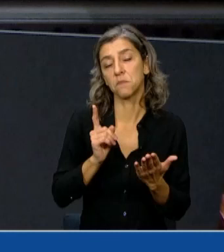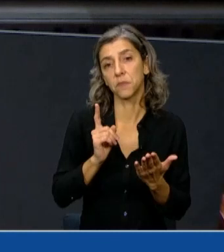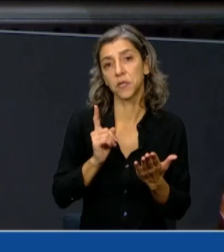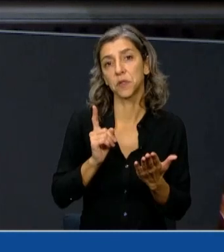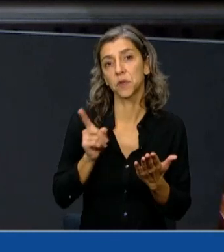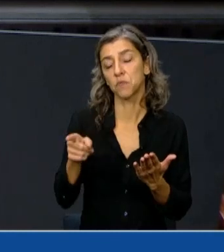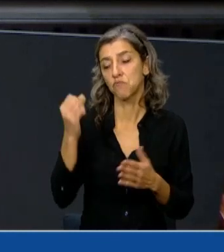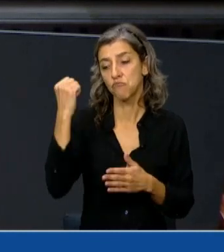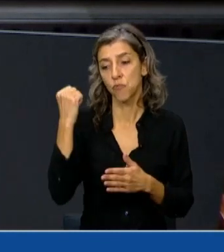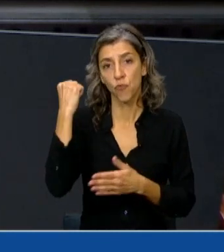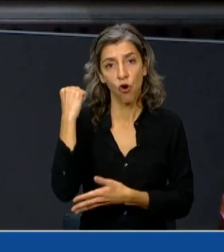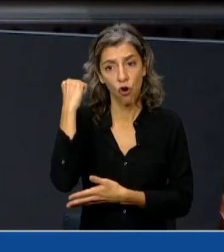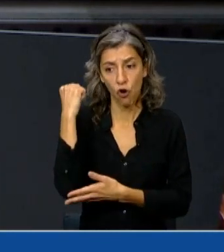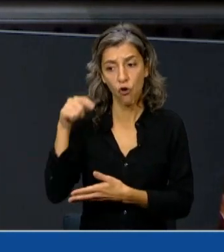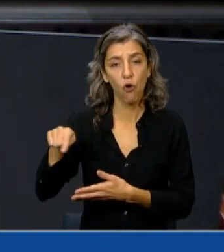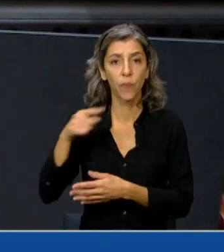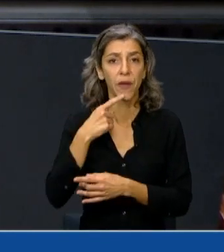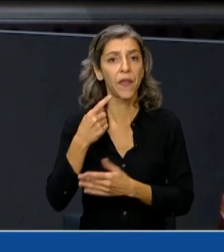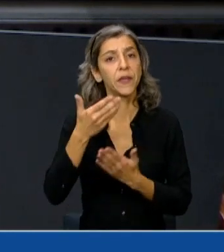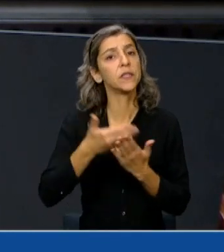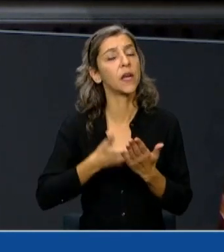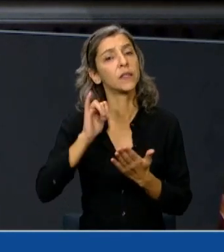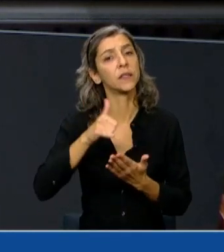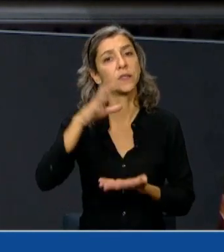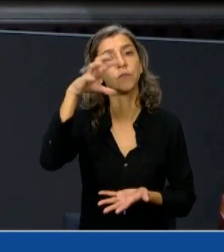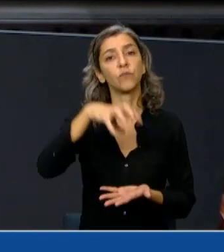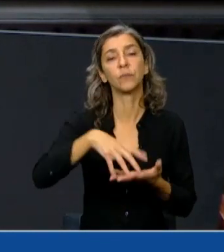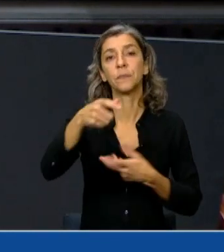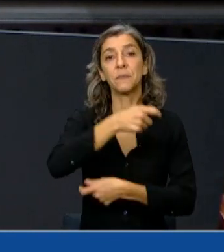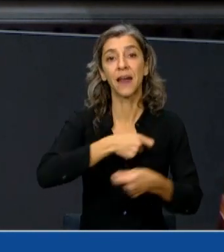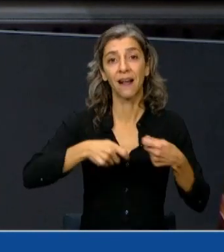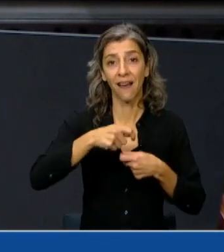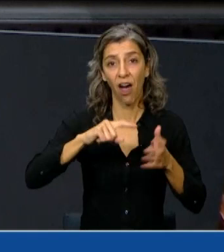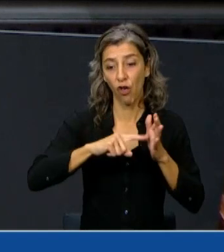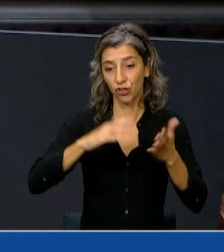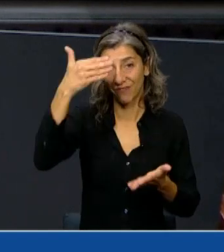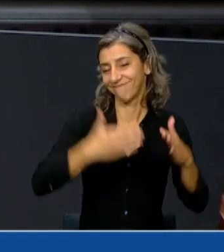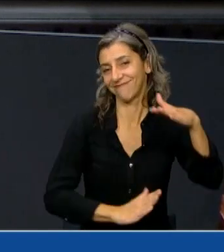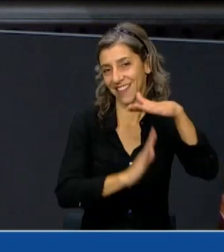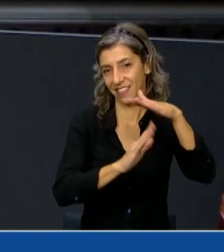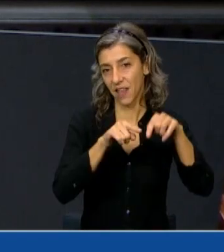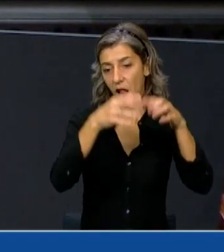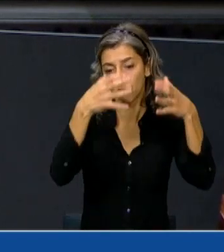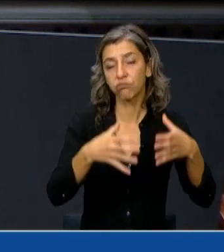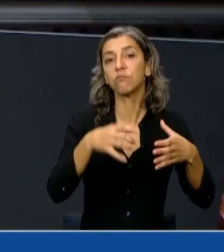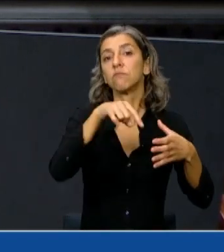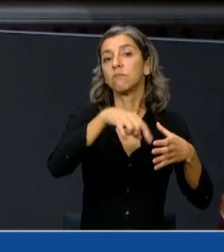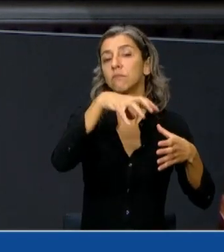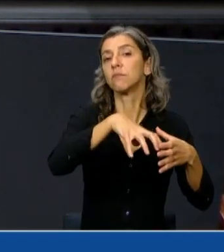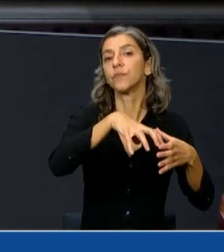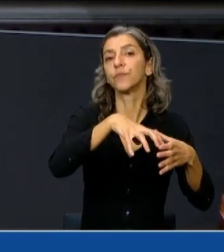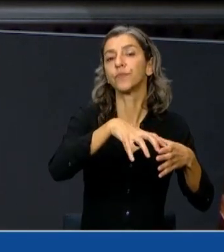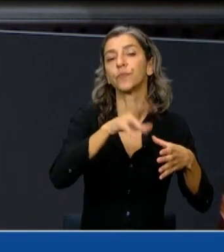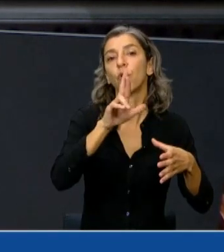han hecho circular como el nuevo rol del mercado central con el objetivo de reducir los precios